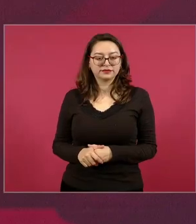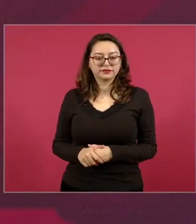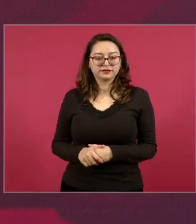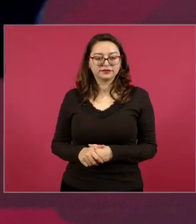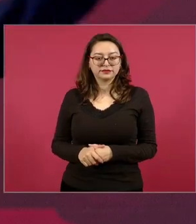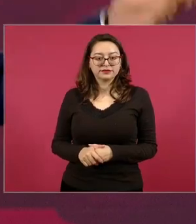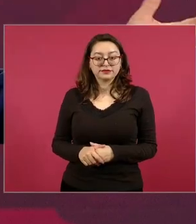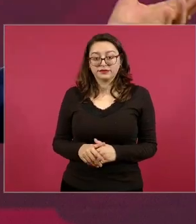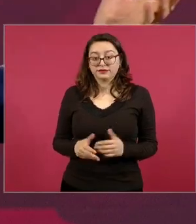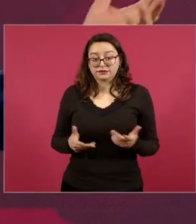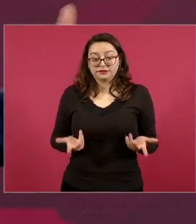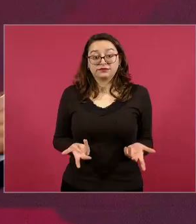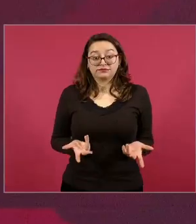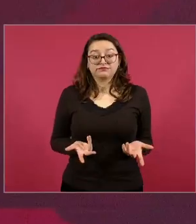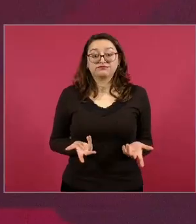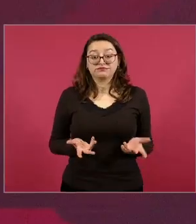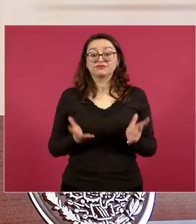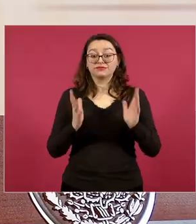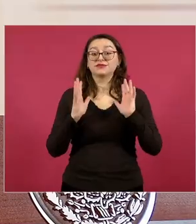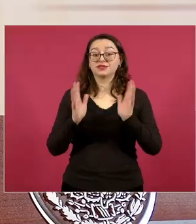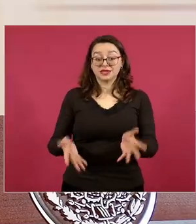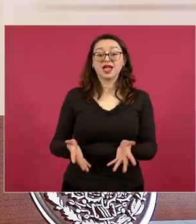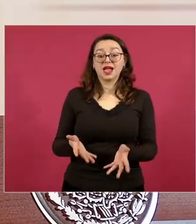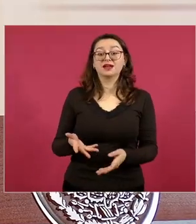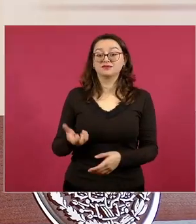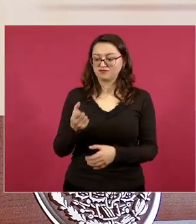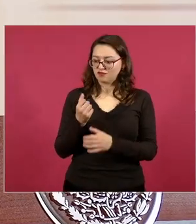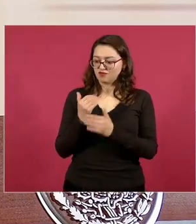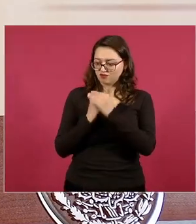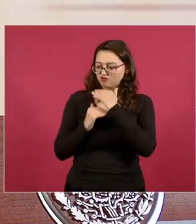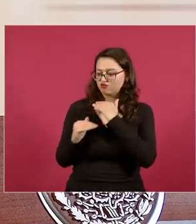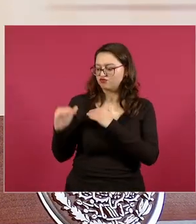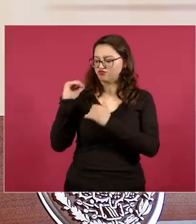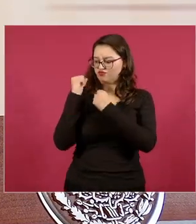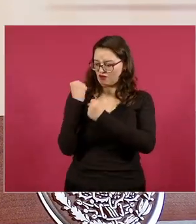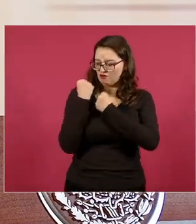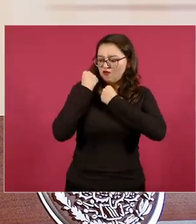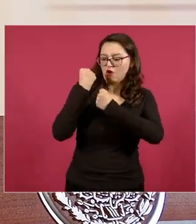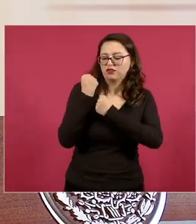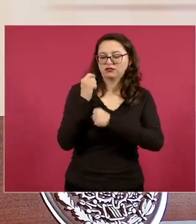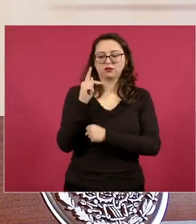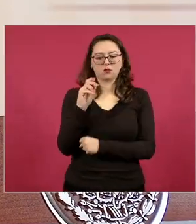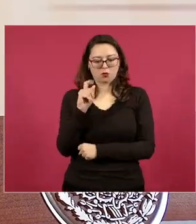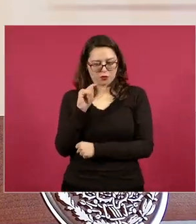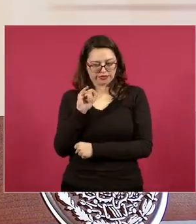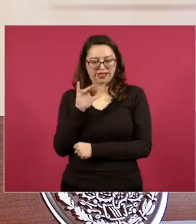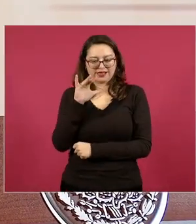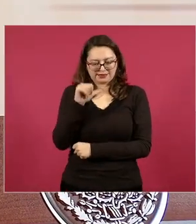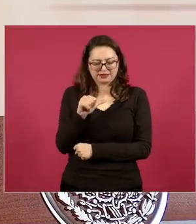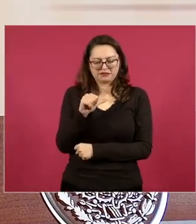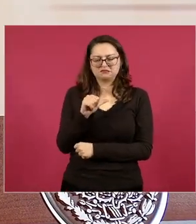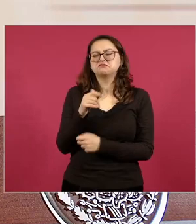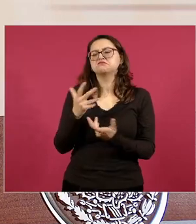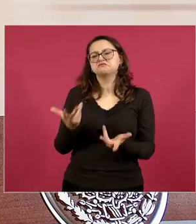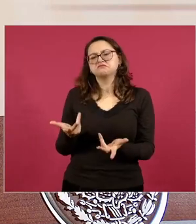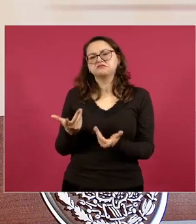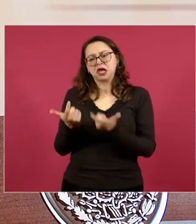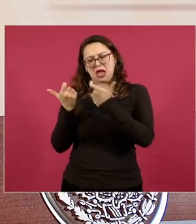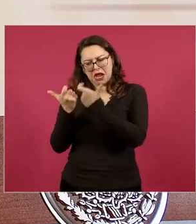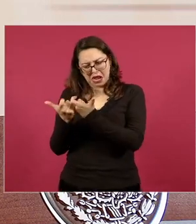somos una potencia y lo económico lo vamos a hacer también ya estamos entre los 10